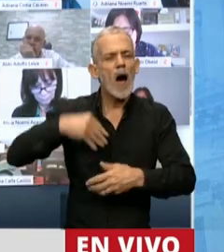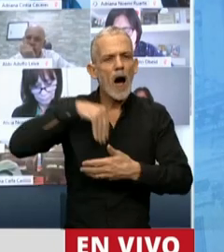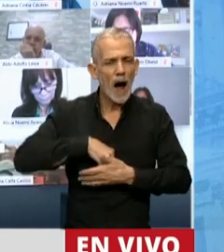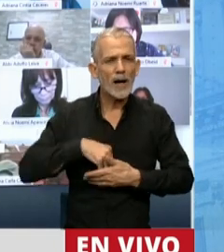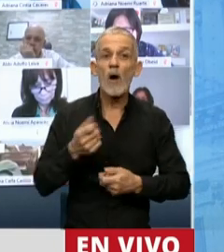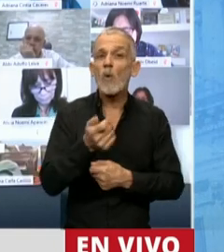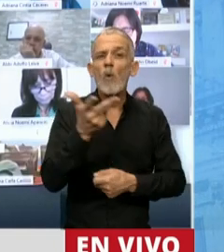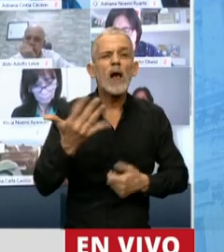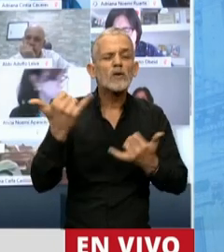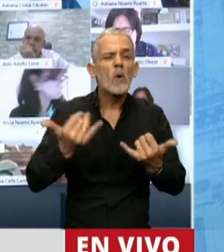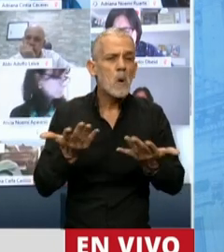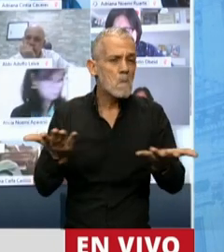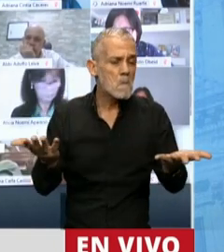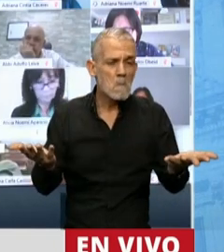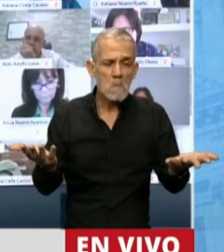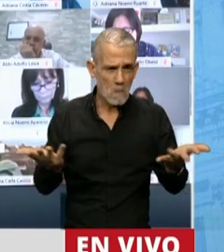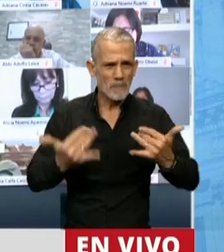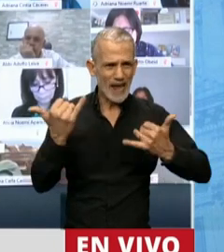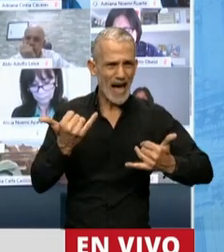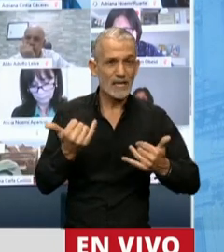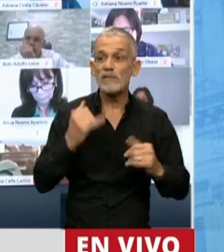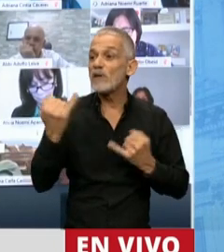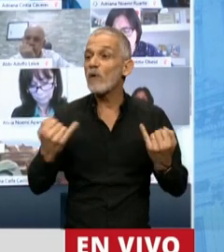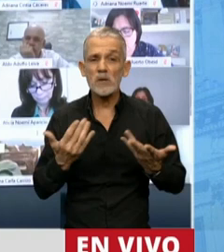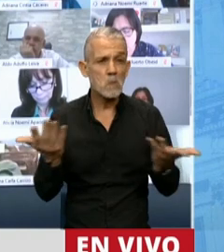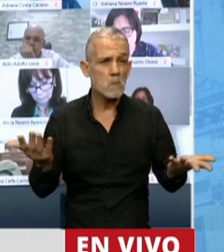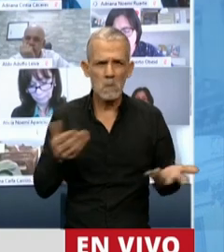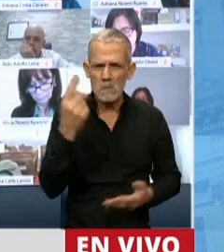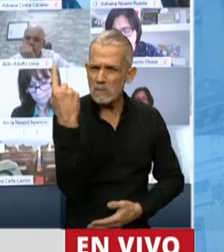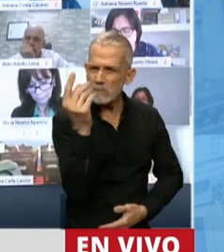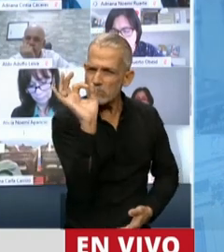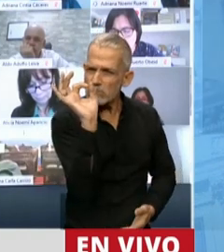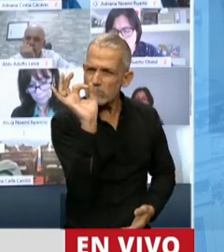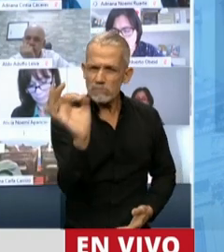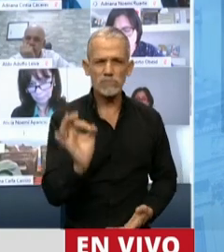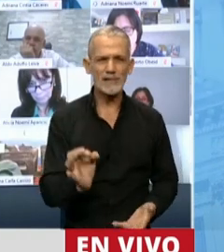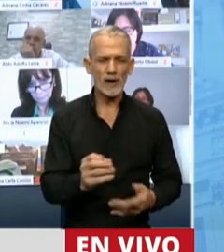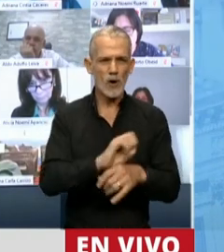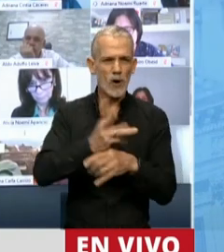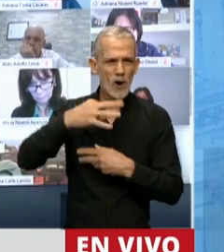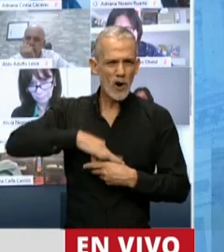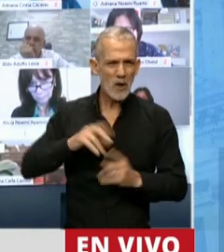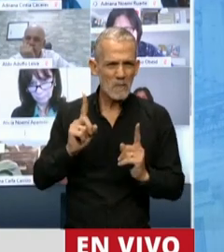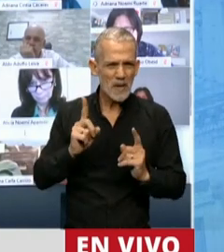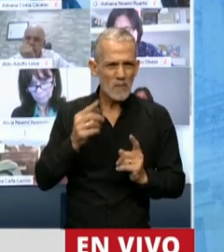¿Cuántos contagiados hubo? ¿Tenemos alguna información? Ni un solo contagiado hubo.